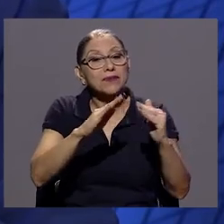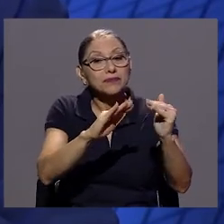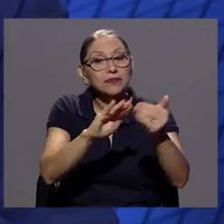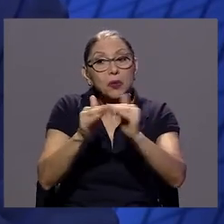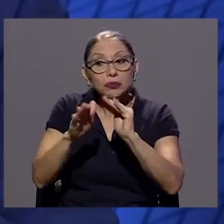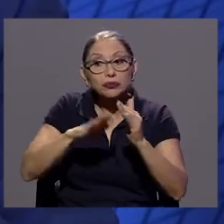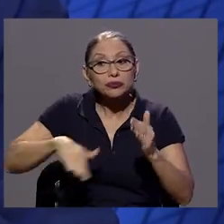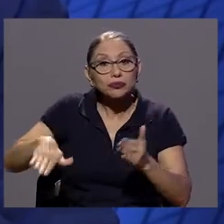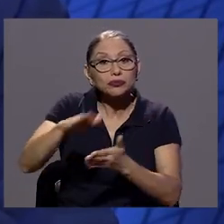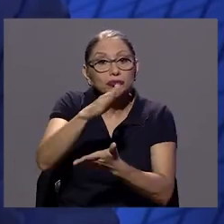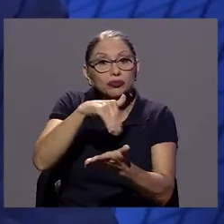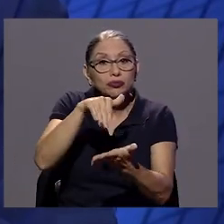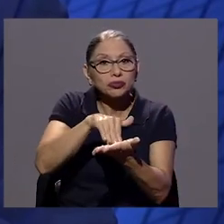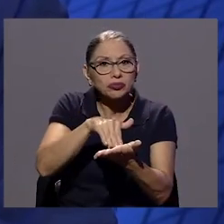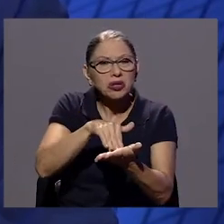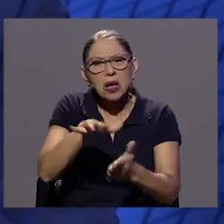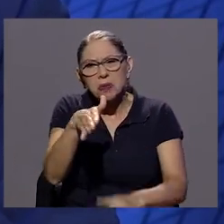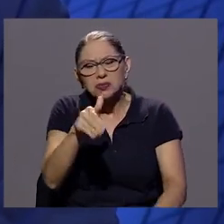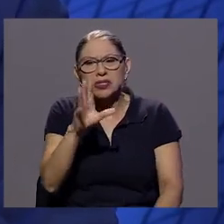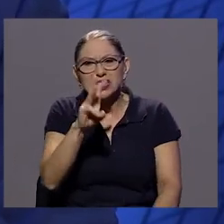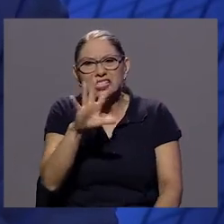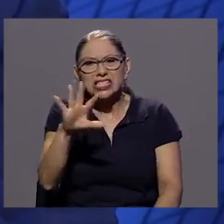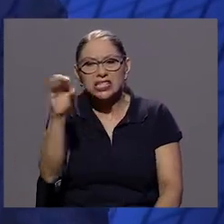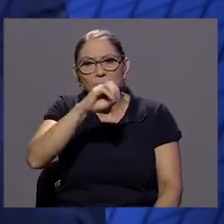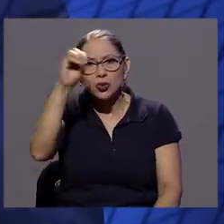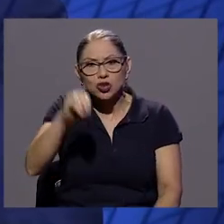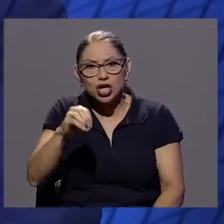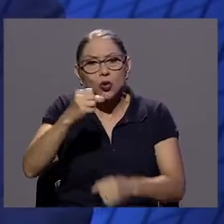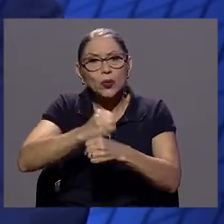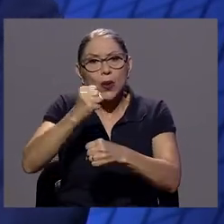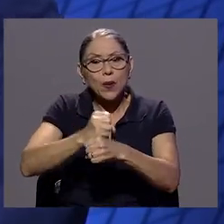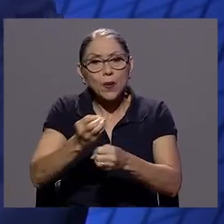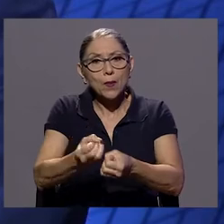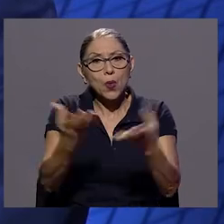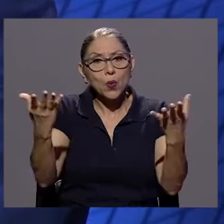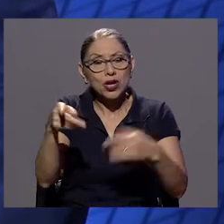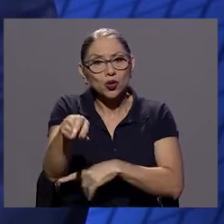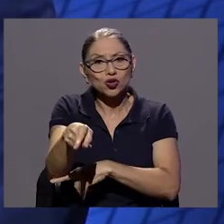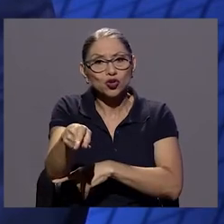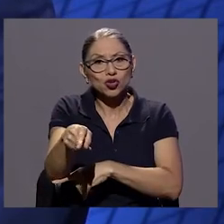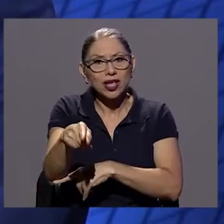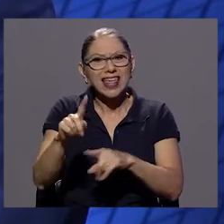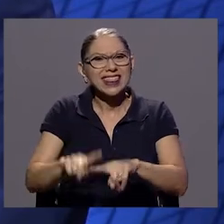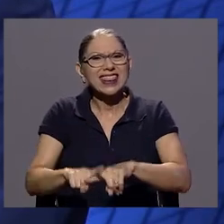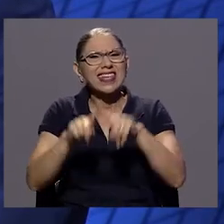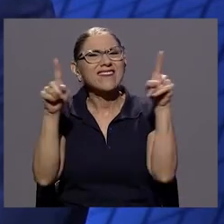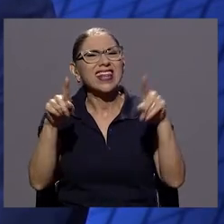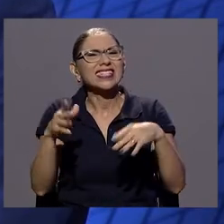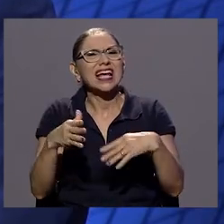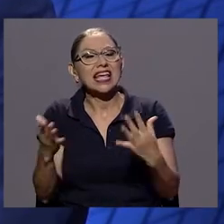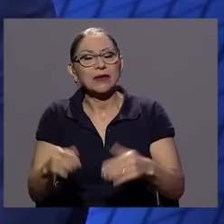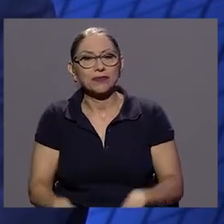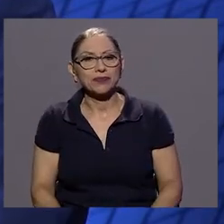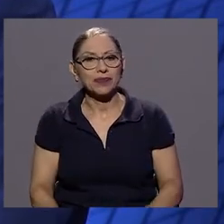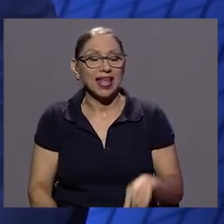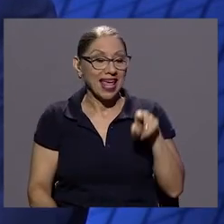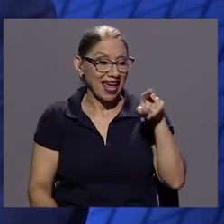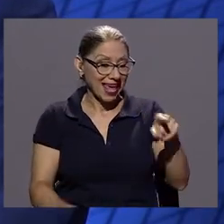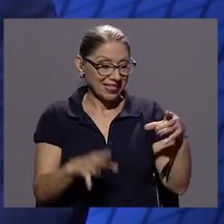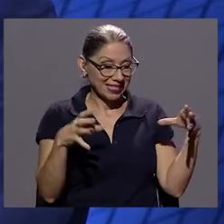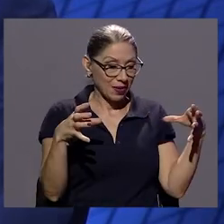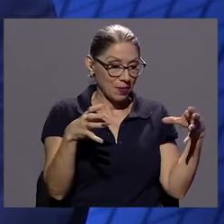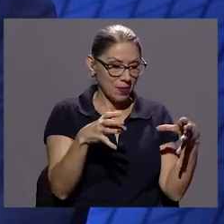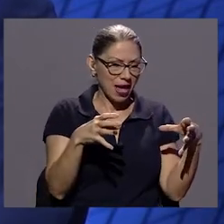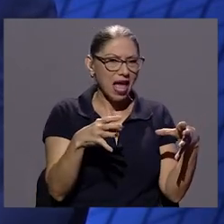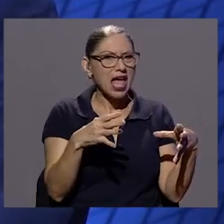% de este segundo segmento también son funcionarios públicos. ¿Cuál es la principal diferencia? Este primer segmento tiene un compromiso